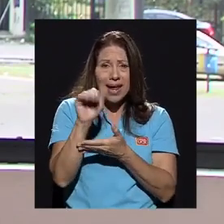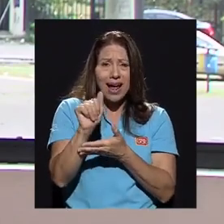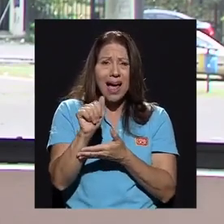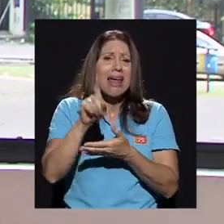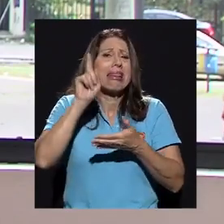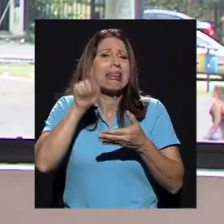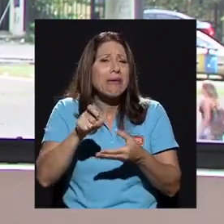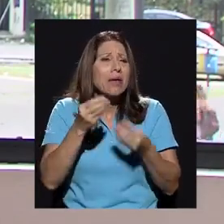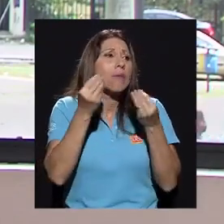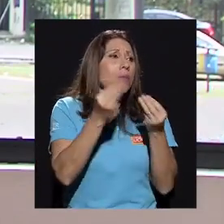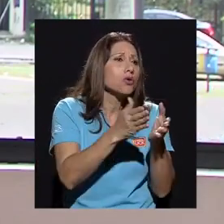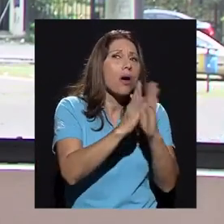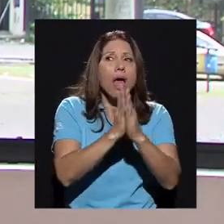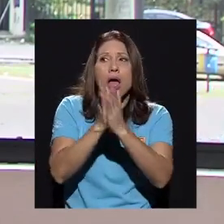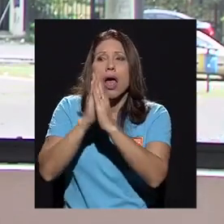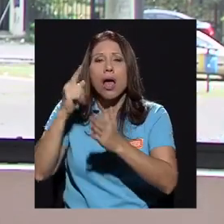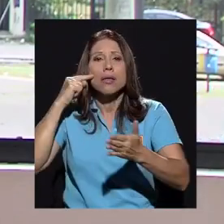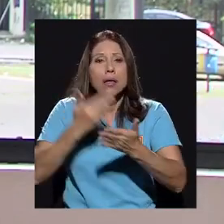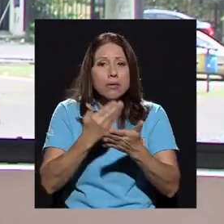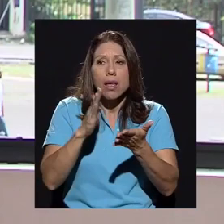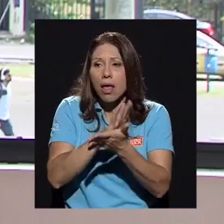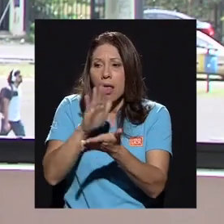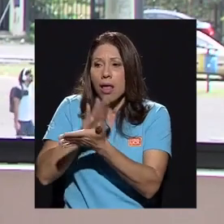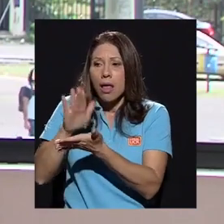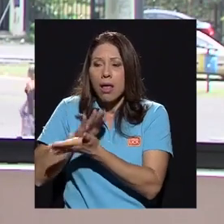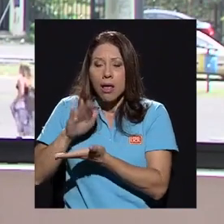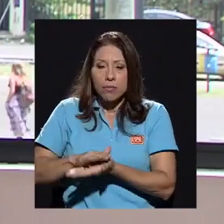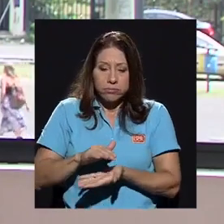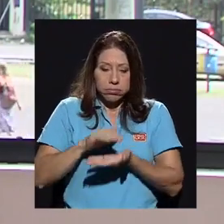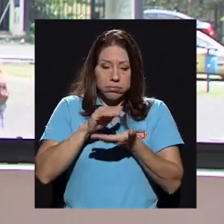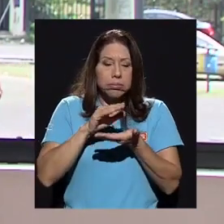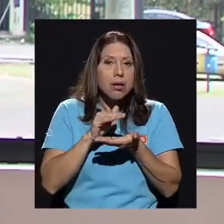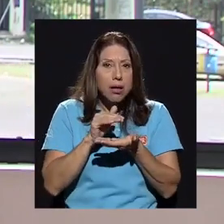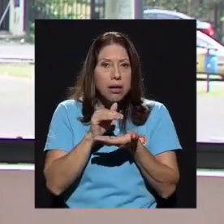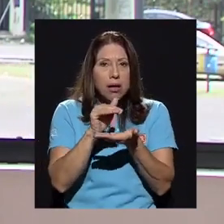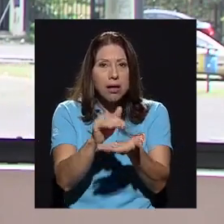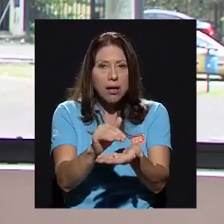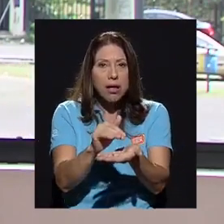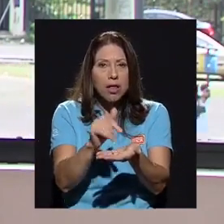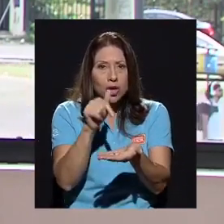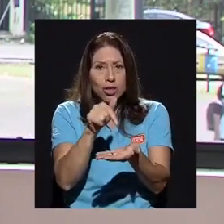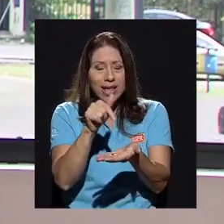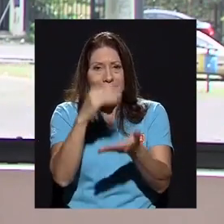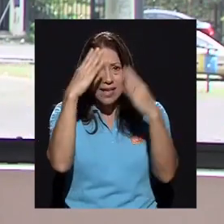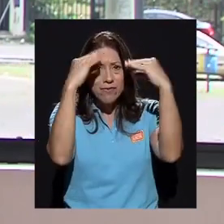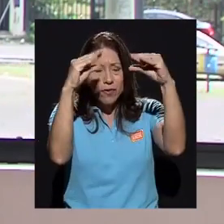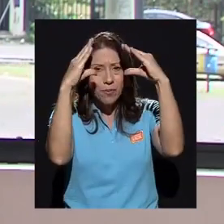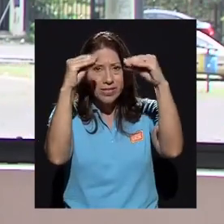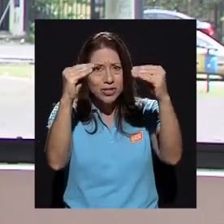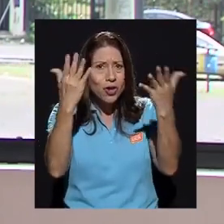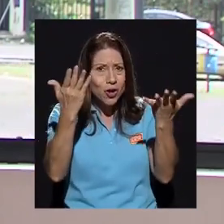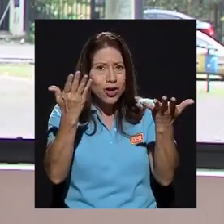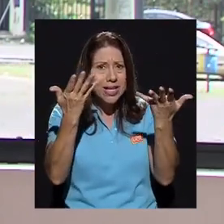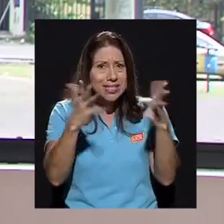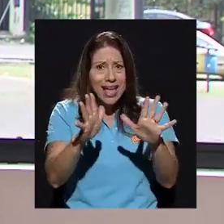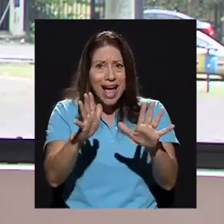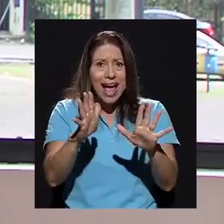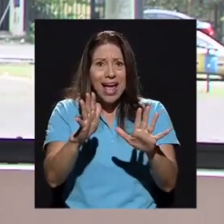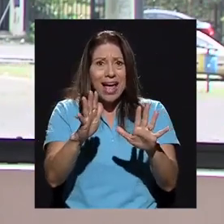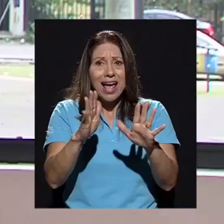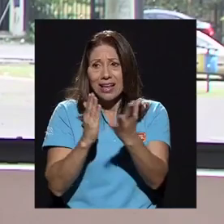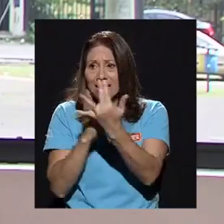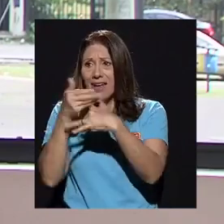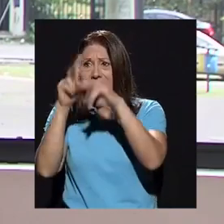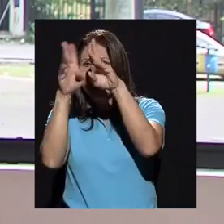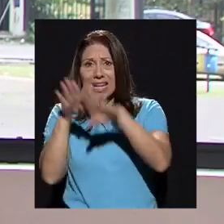muchísimas certificaciones, muchísimos papeles, en donde de esta información está en otras instituciones